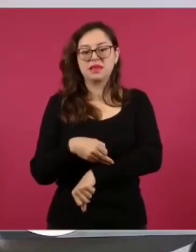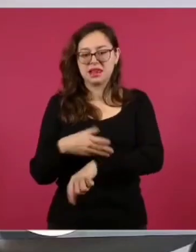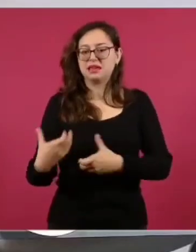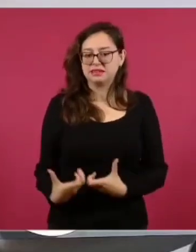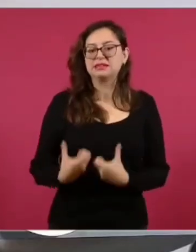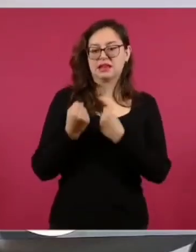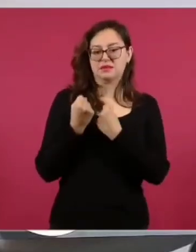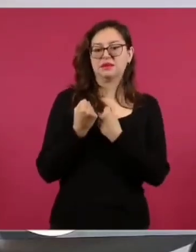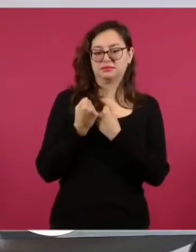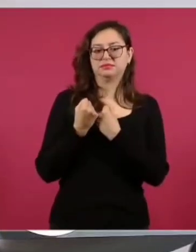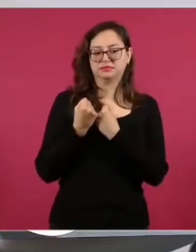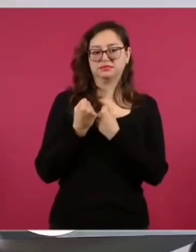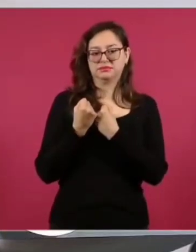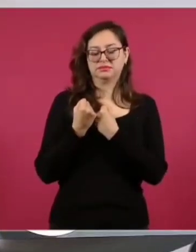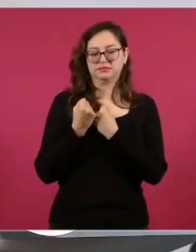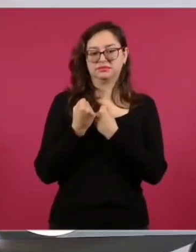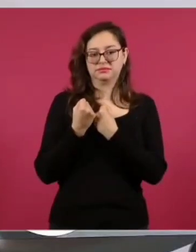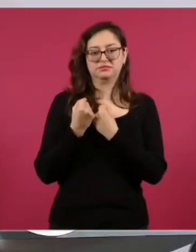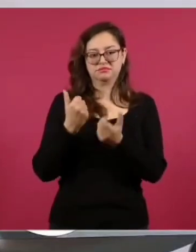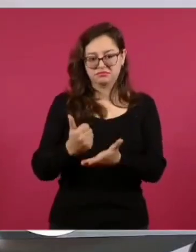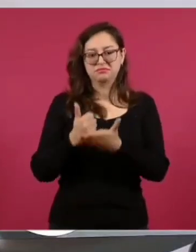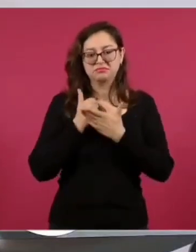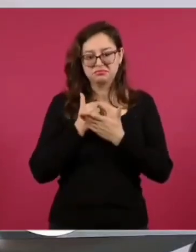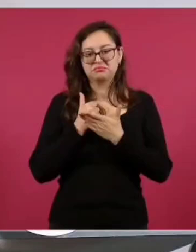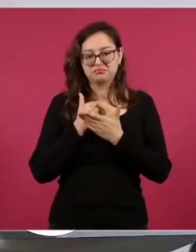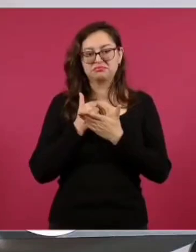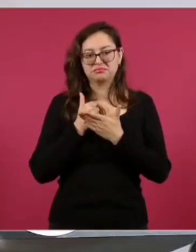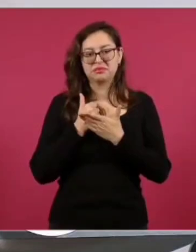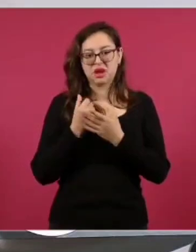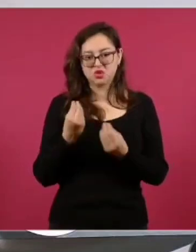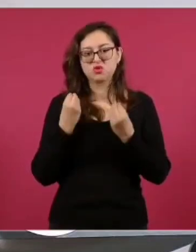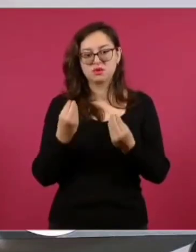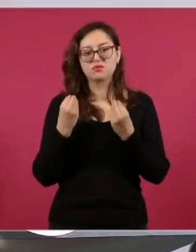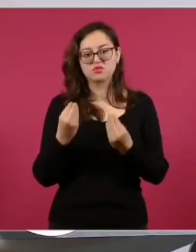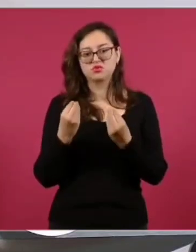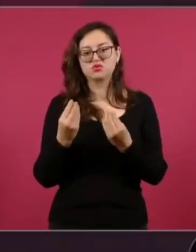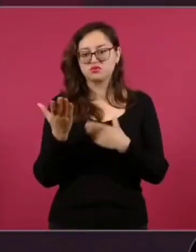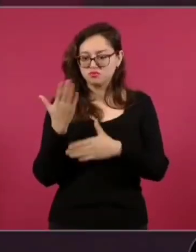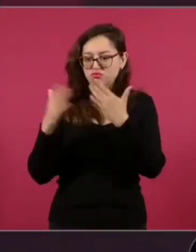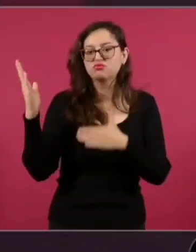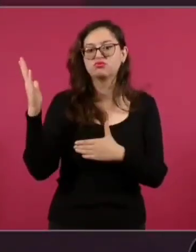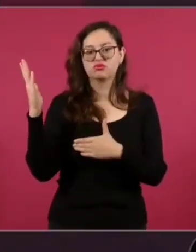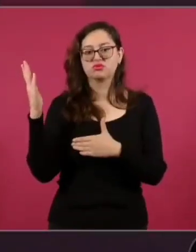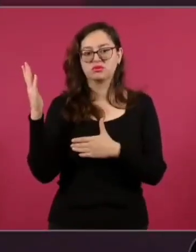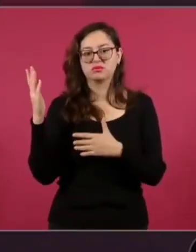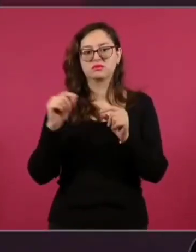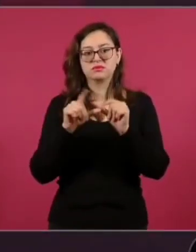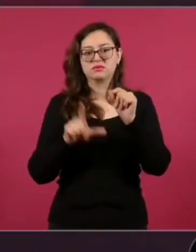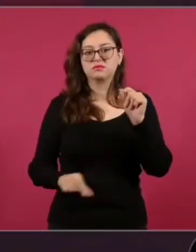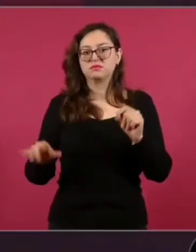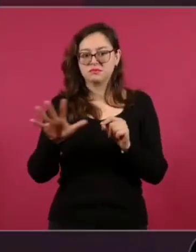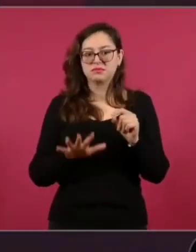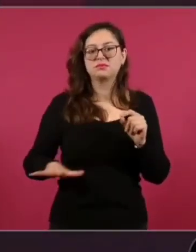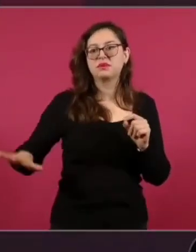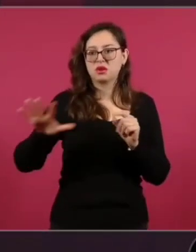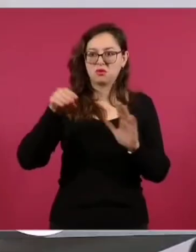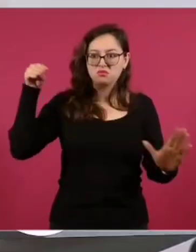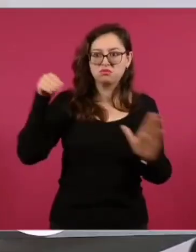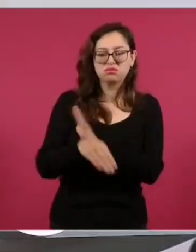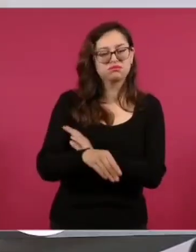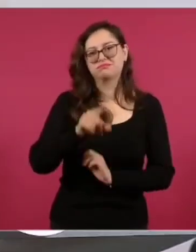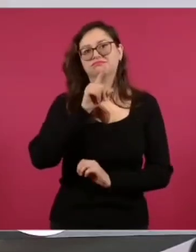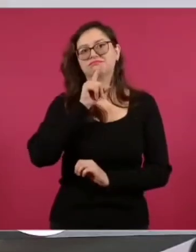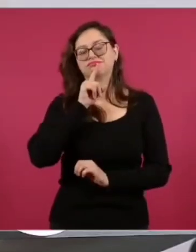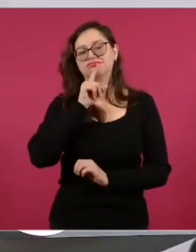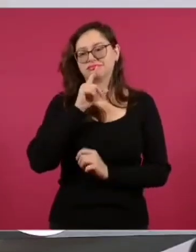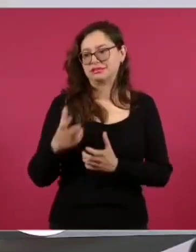nos han ayudado a salir adelante y han evitado la descomposición social en nuestro